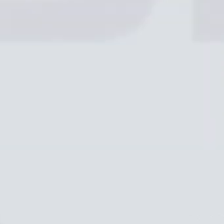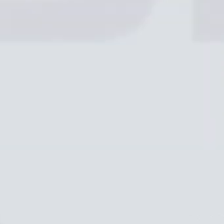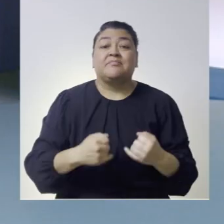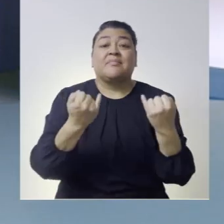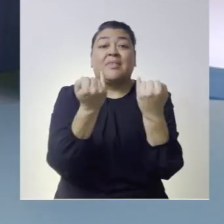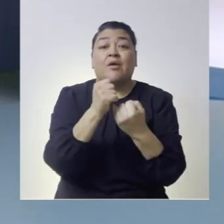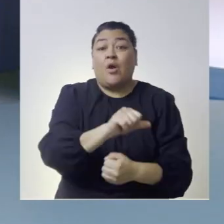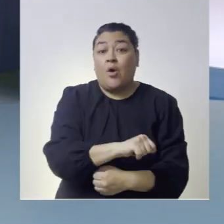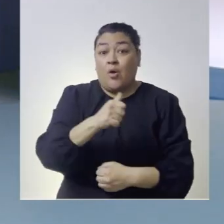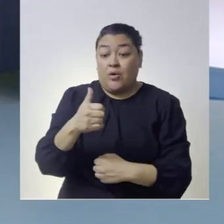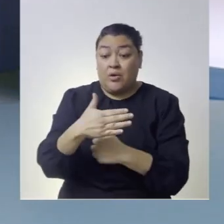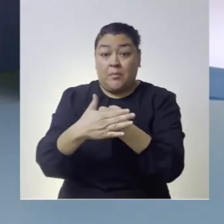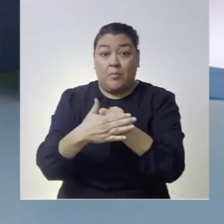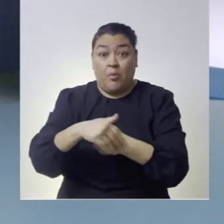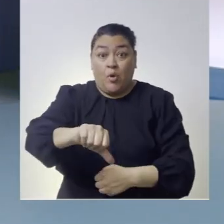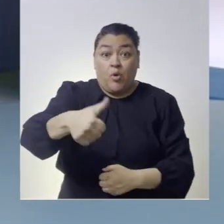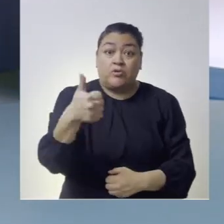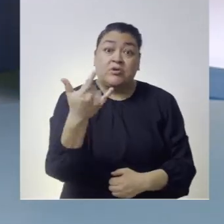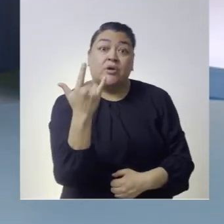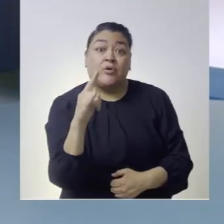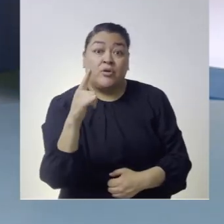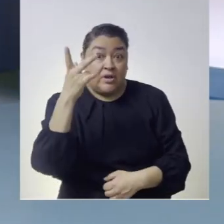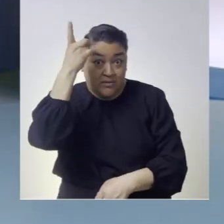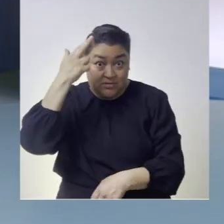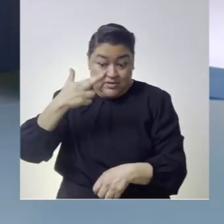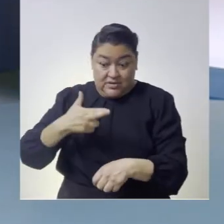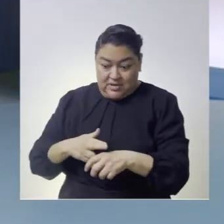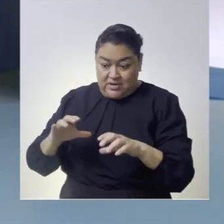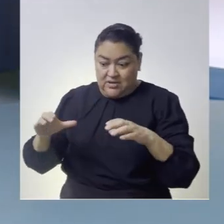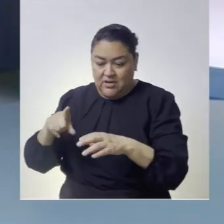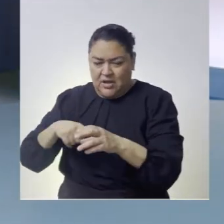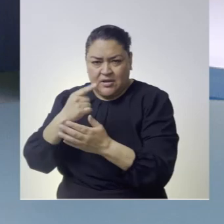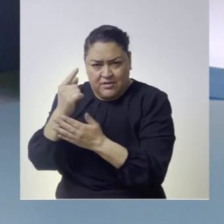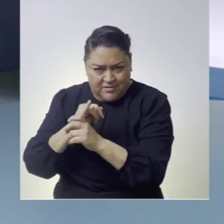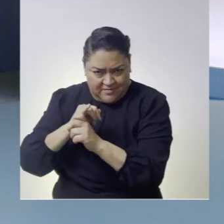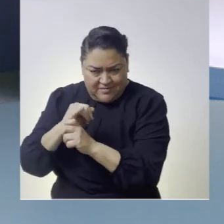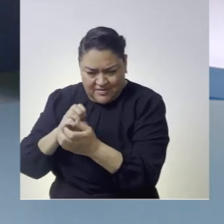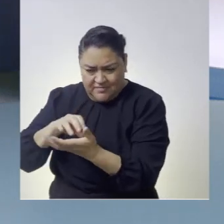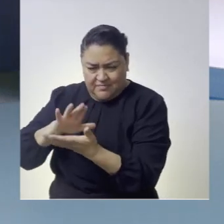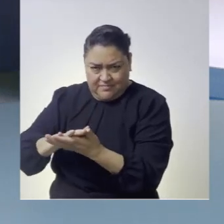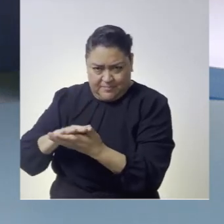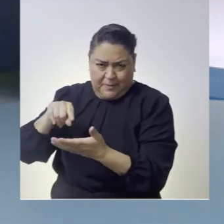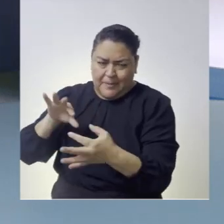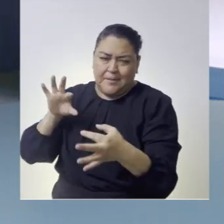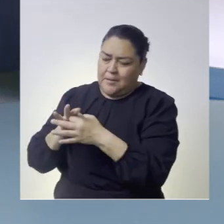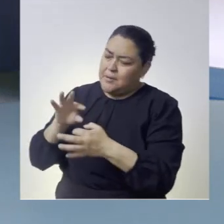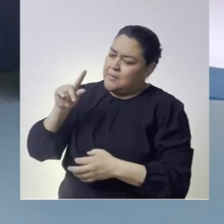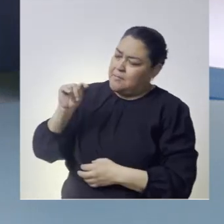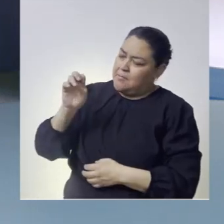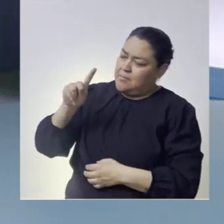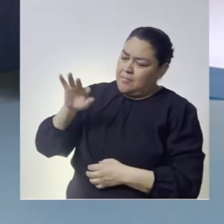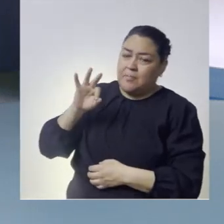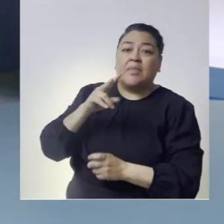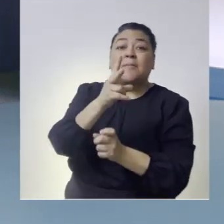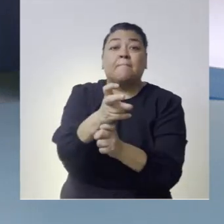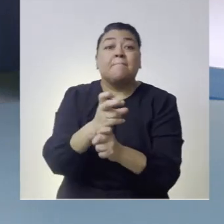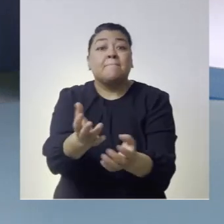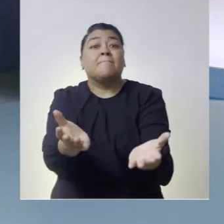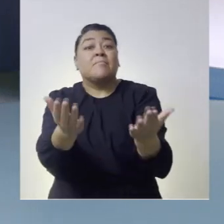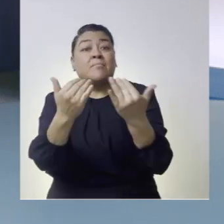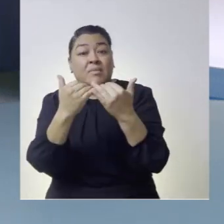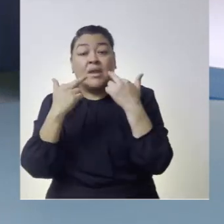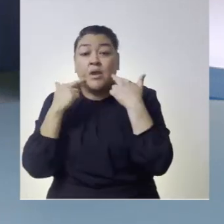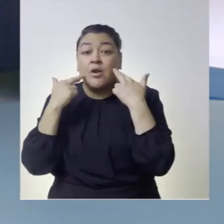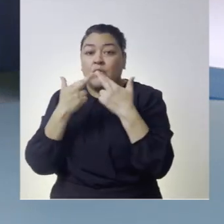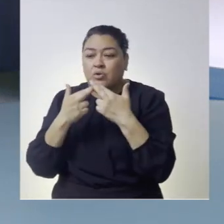también el próximo 11 de julio la dirección general de documentación del tribunal electoral le invita